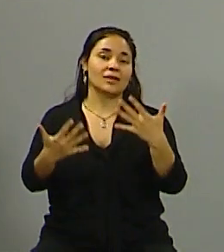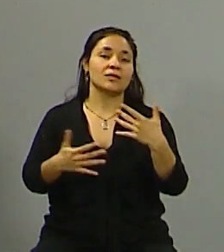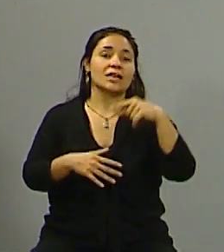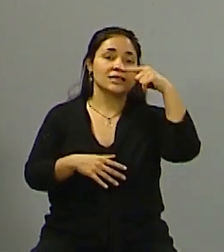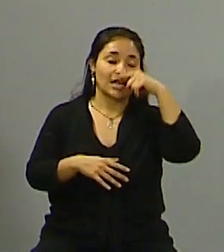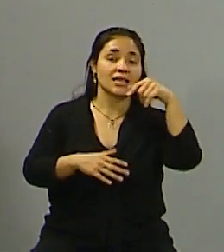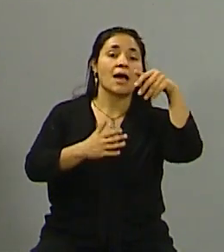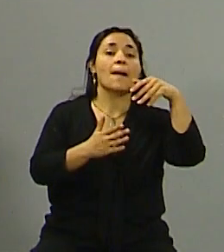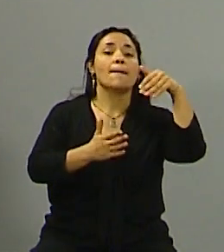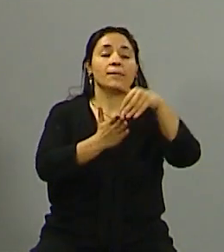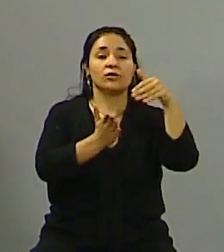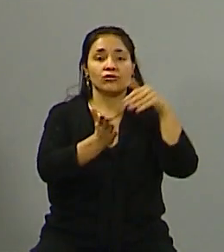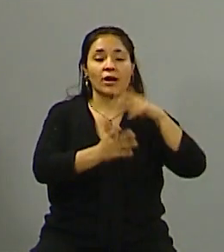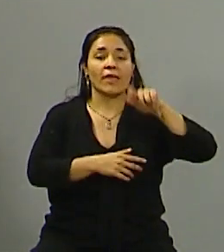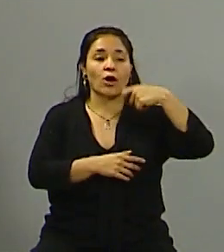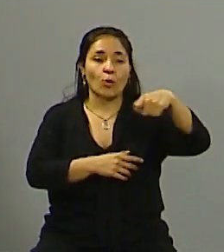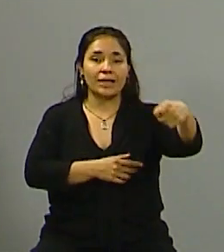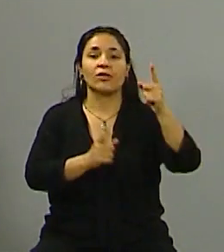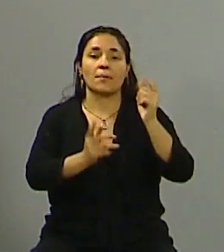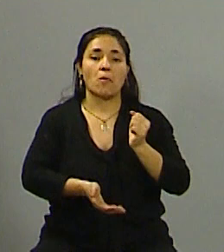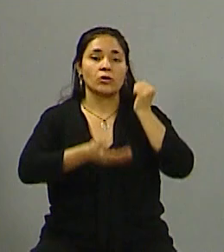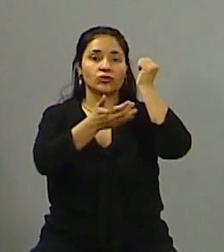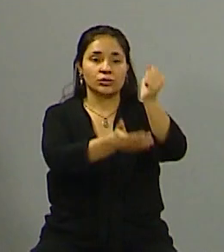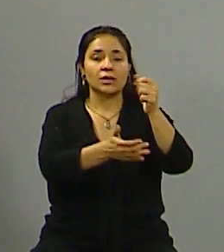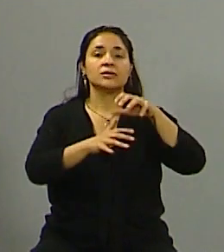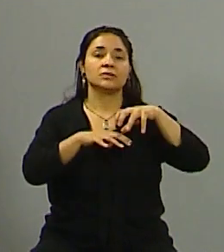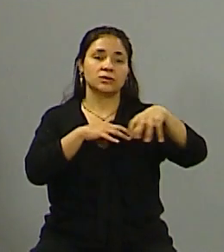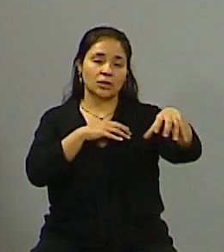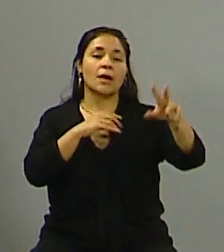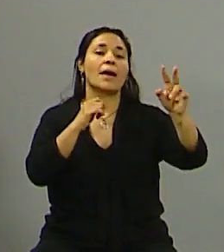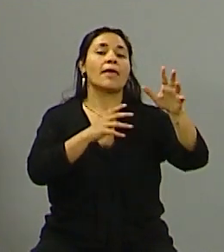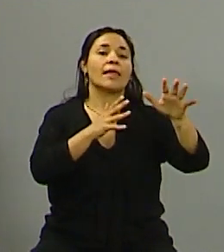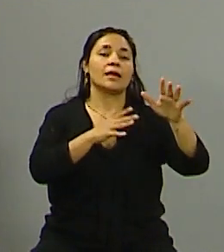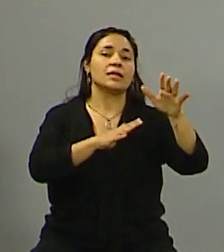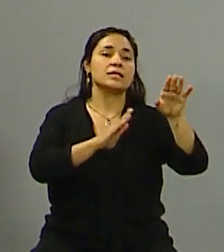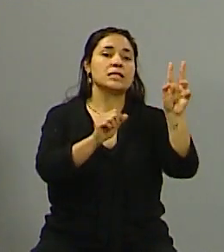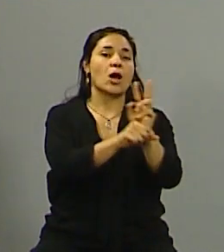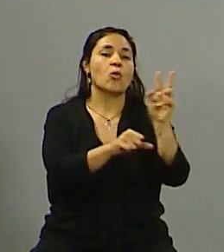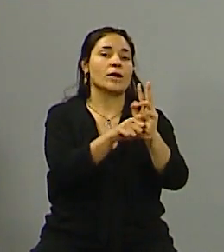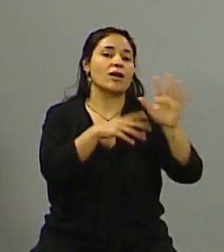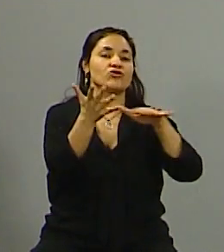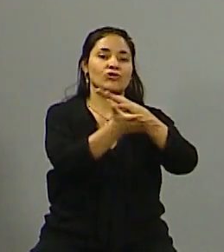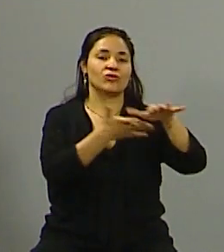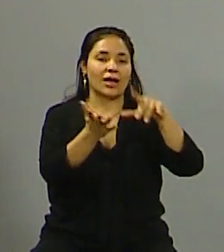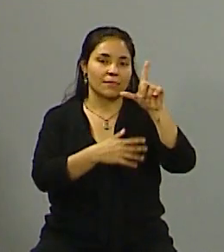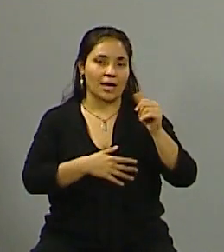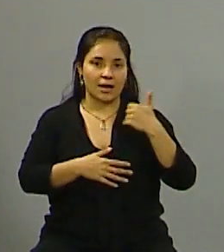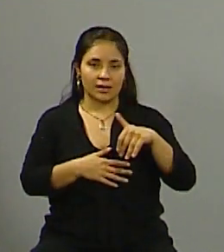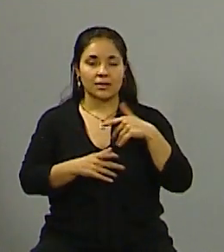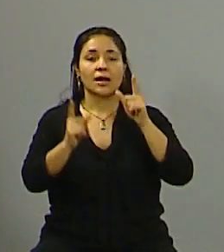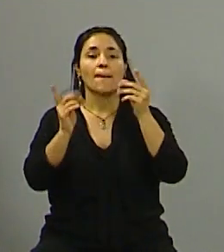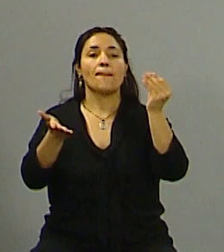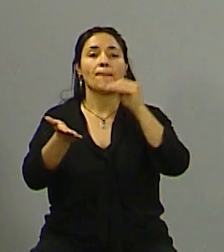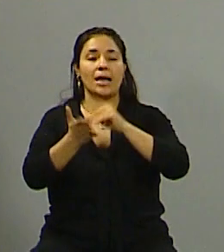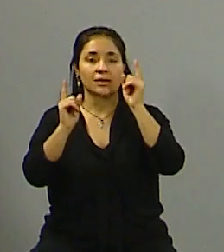millones de jubilados y pensionados del sistema de seguridad social de la República Argentina hemos incorporado